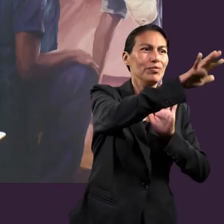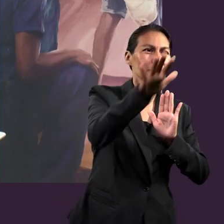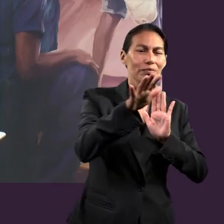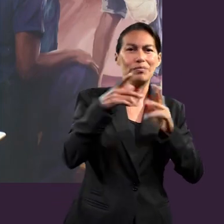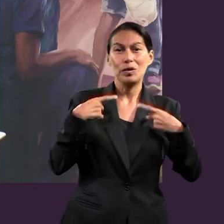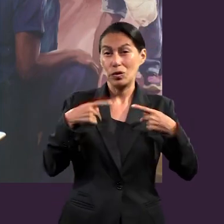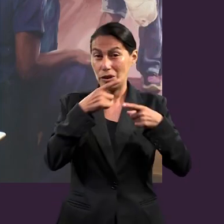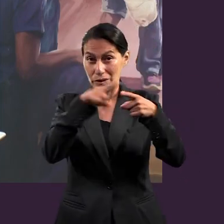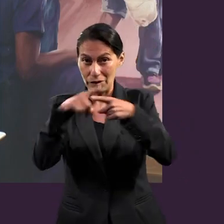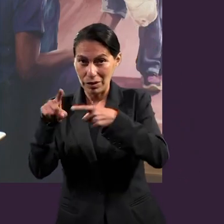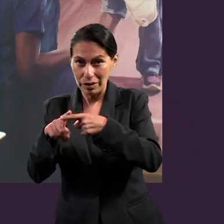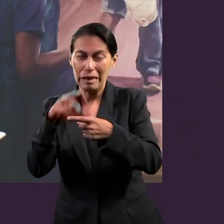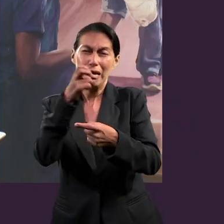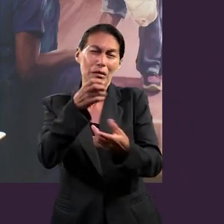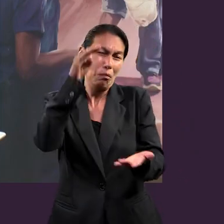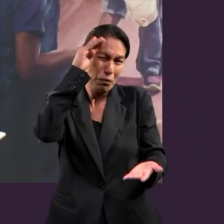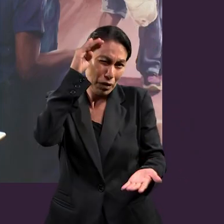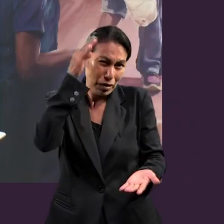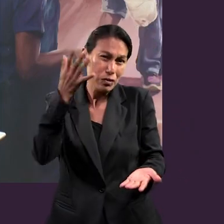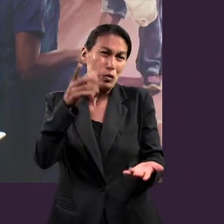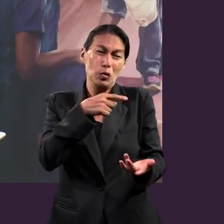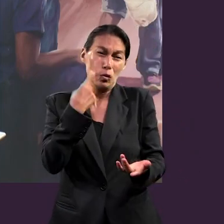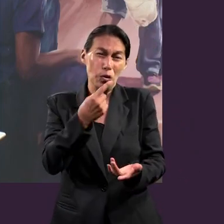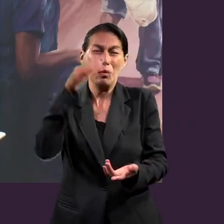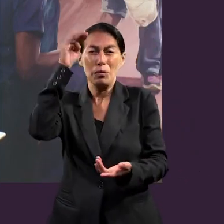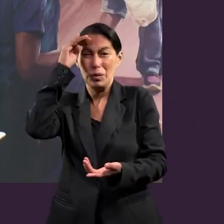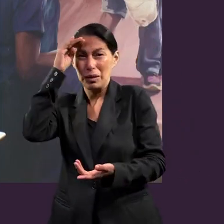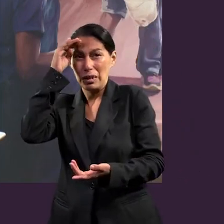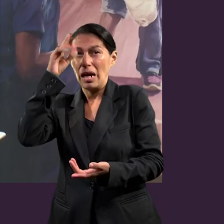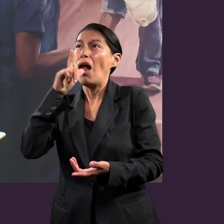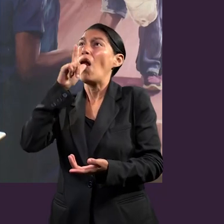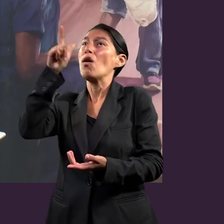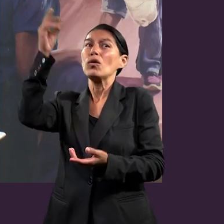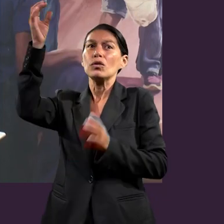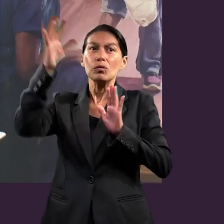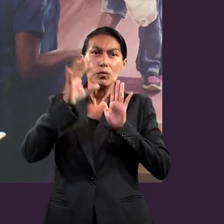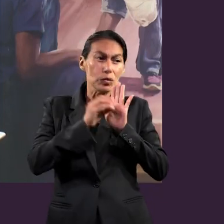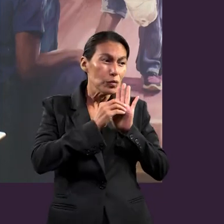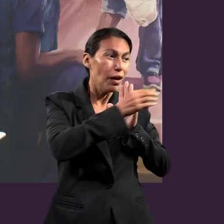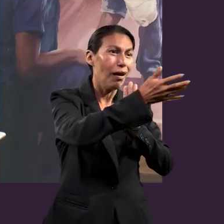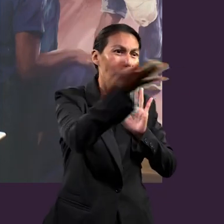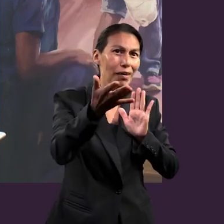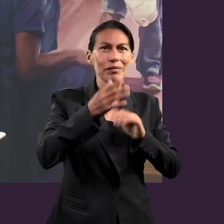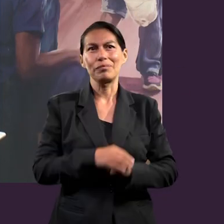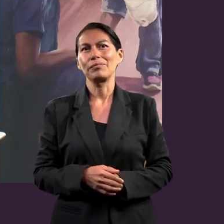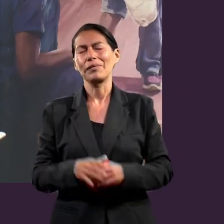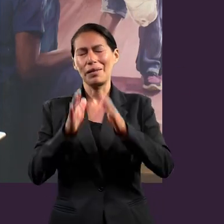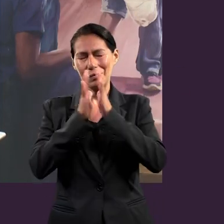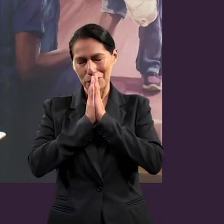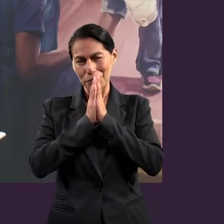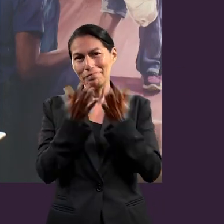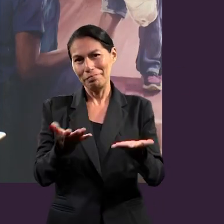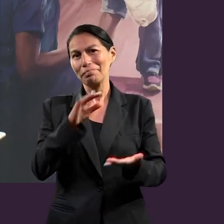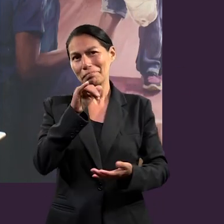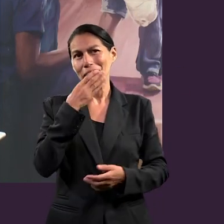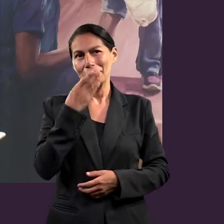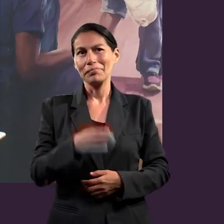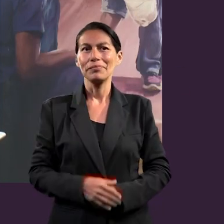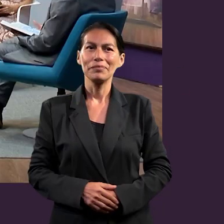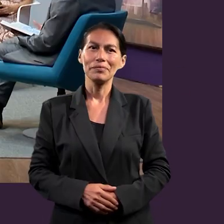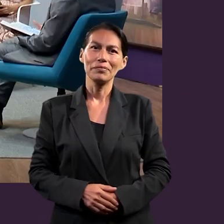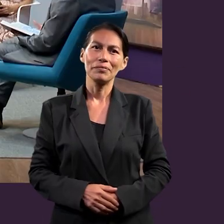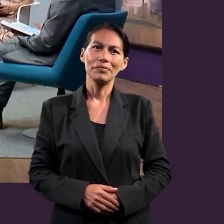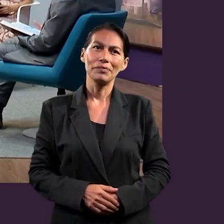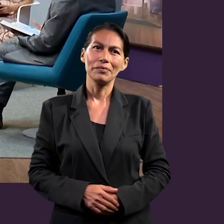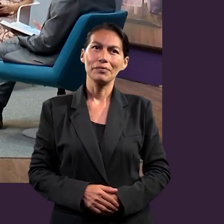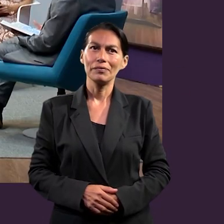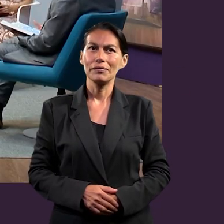personas que somos rayos de luz y que somos otras personas. Entonces, yo creo que eso es algo que siempre tenemos que pensar, que somos rayos de luz para las demás personas.